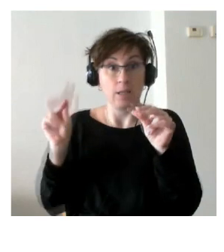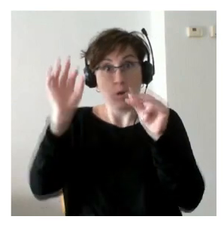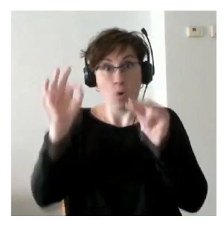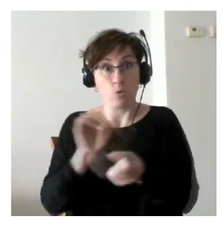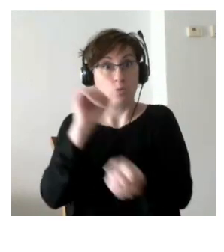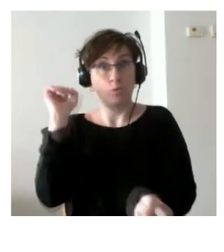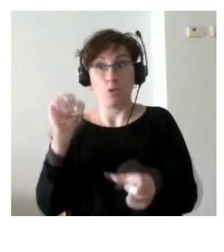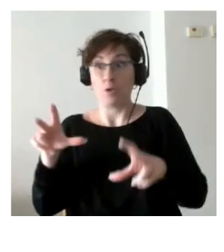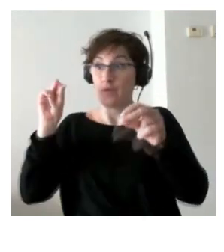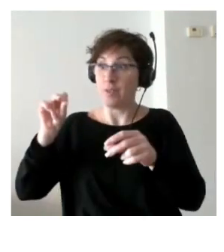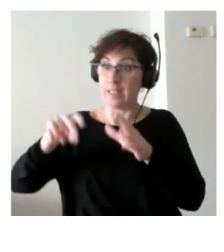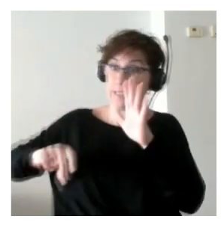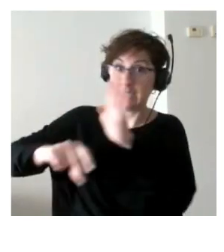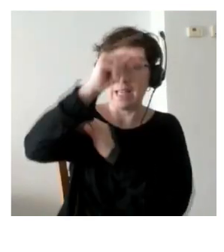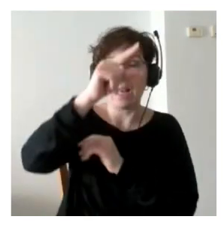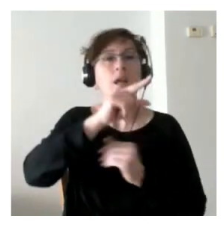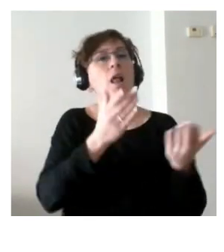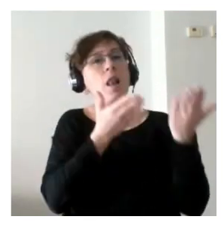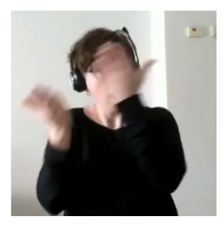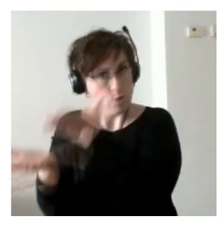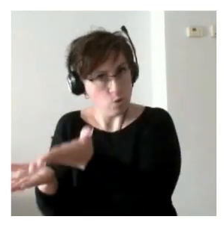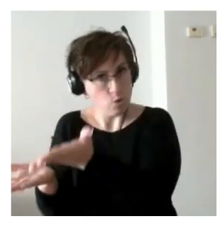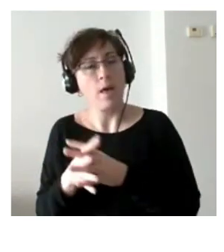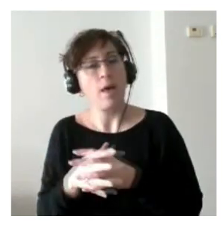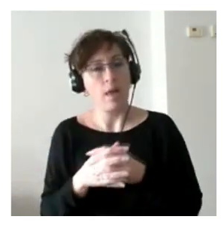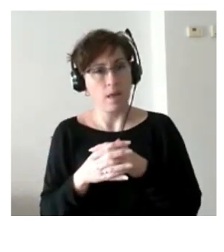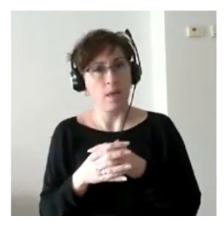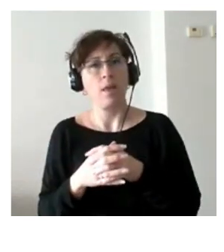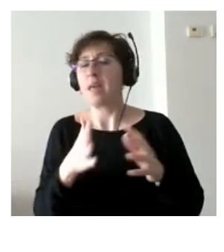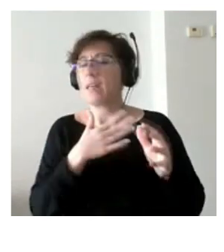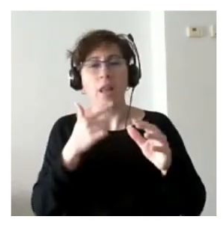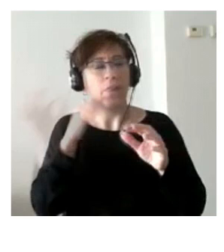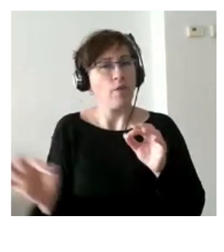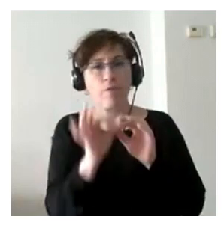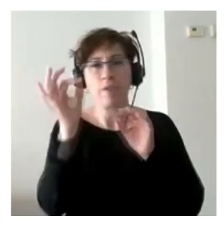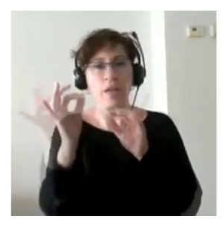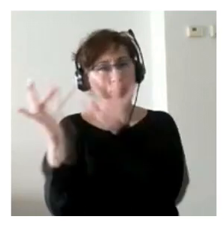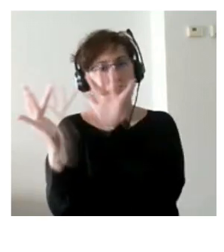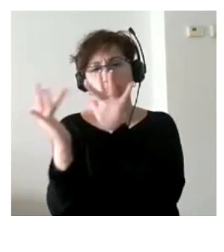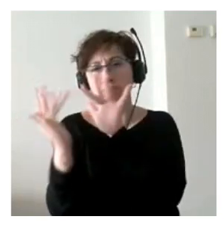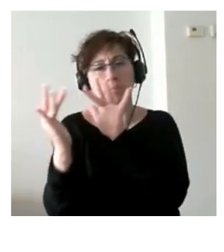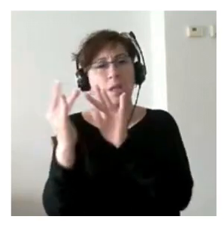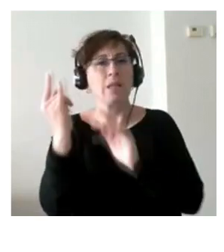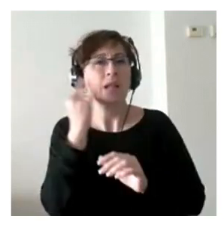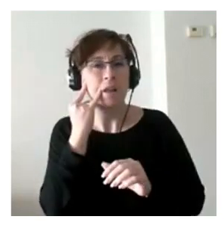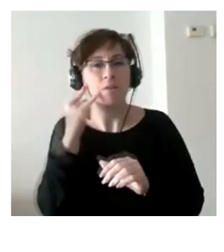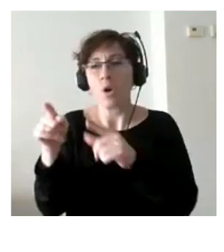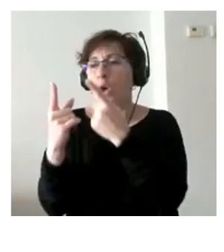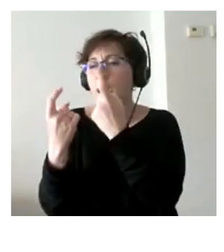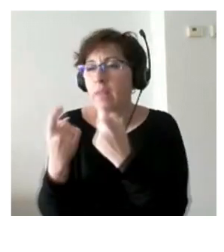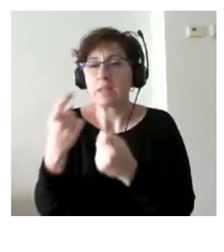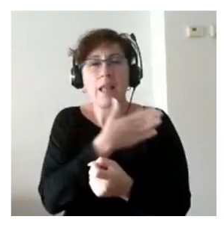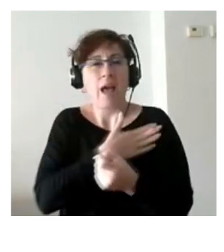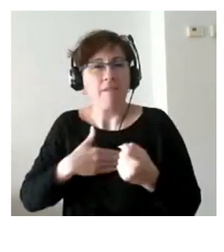meditenciario le ayuda en todo momento hay una conexión de telefónica de lo que él necesitaba de lo que él quisiera